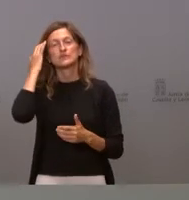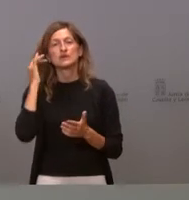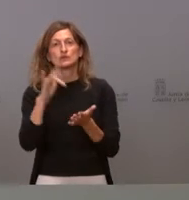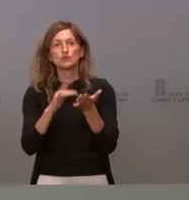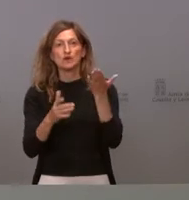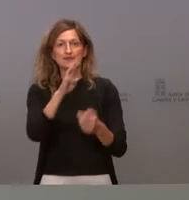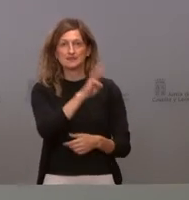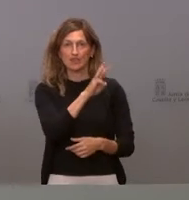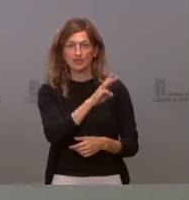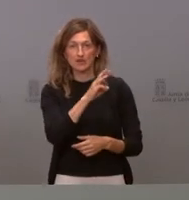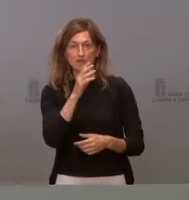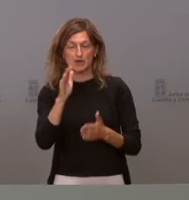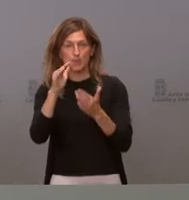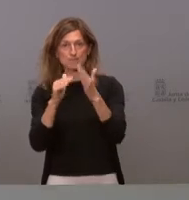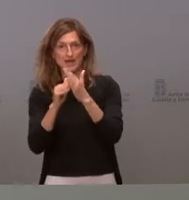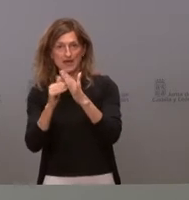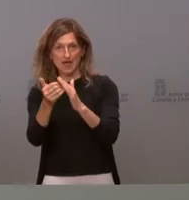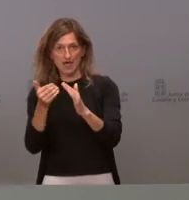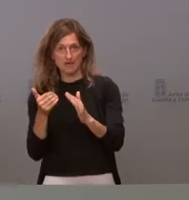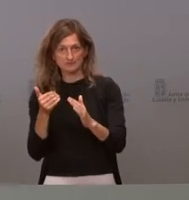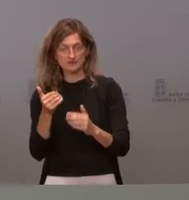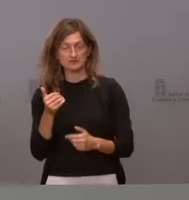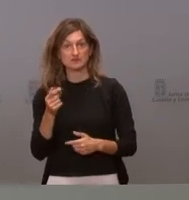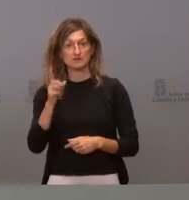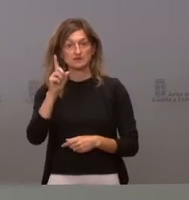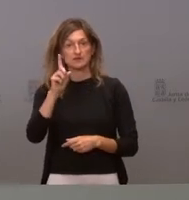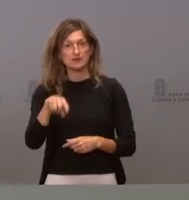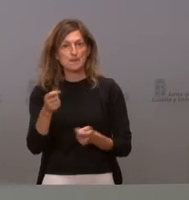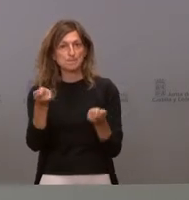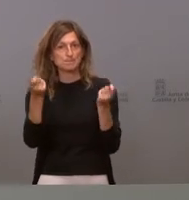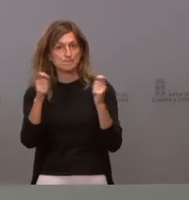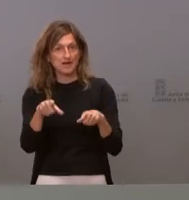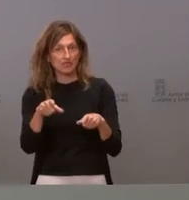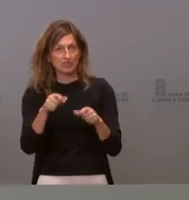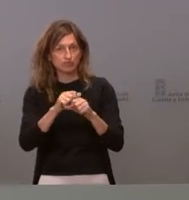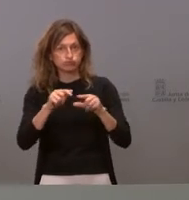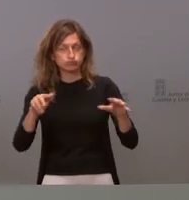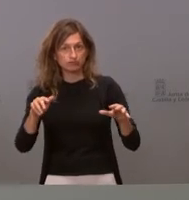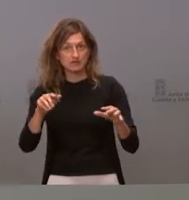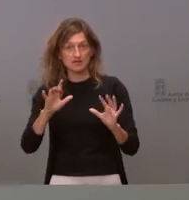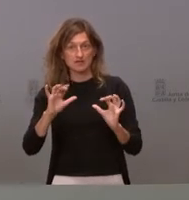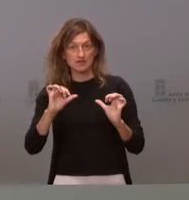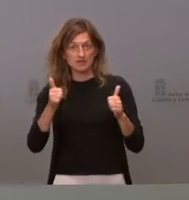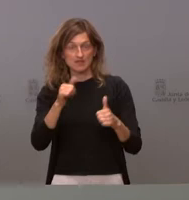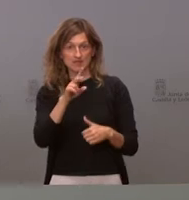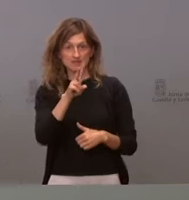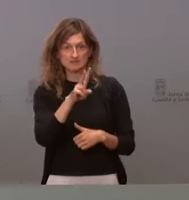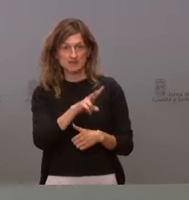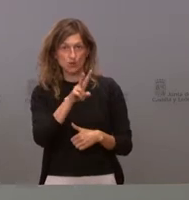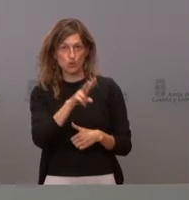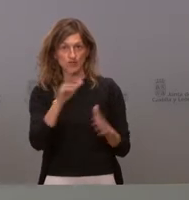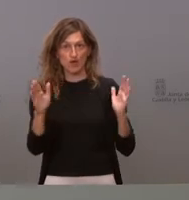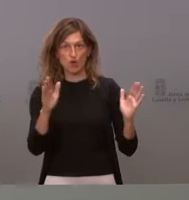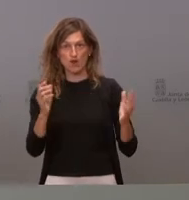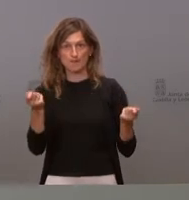la tercera ola, pero se ha parado antes y la manera de descender se parece más a la ola previa, la segunda